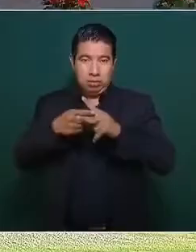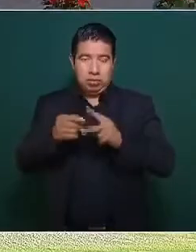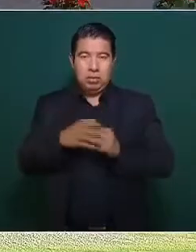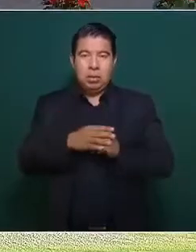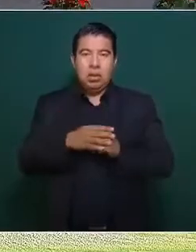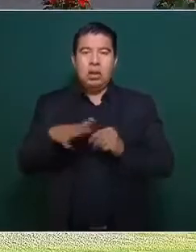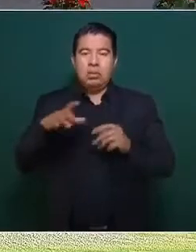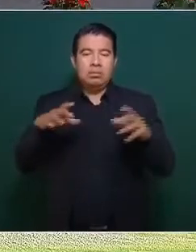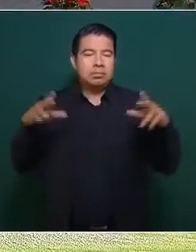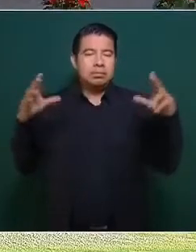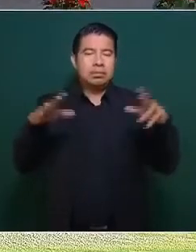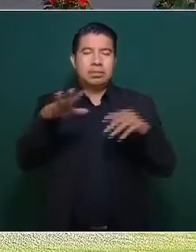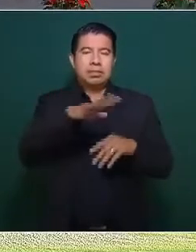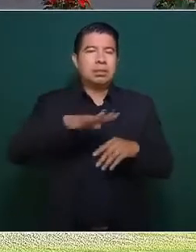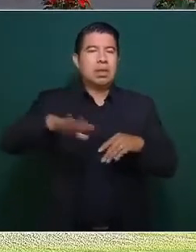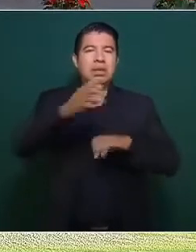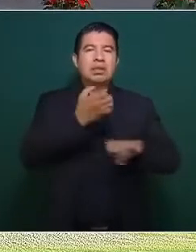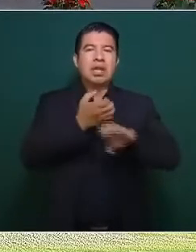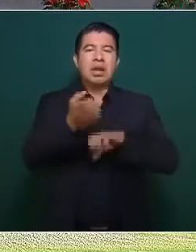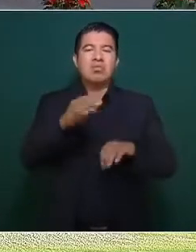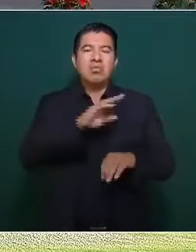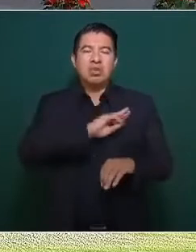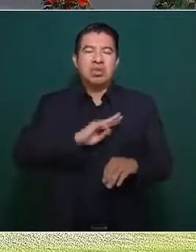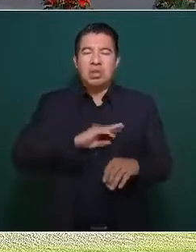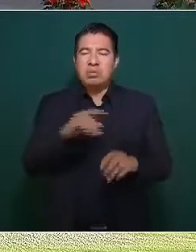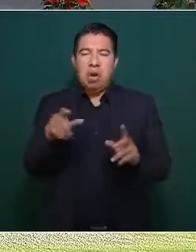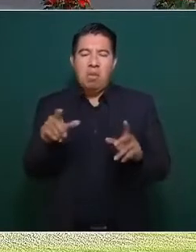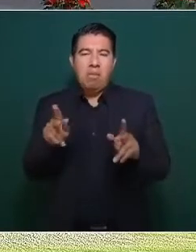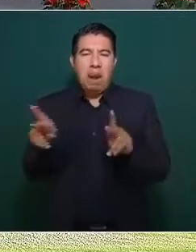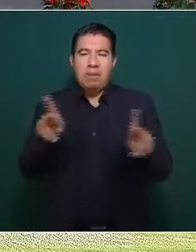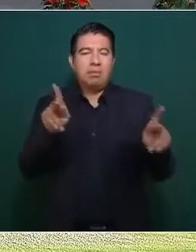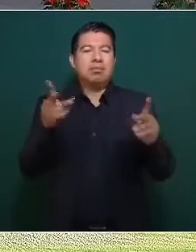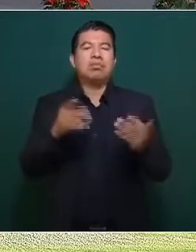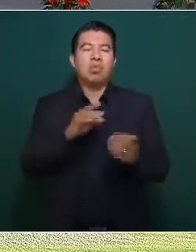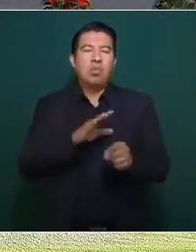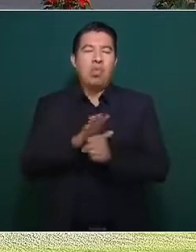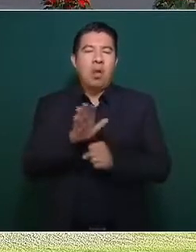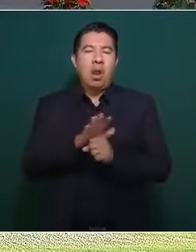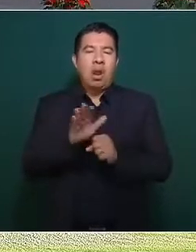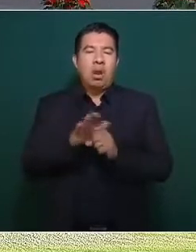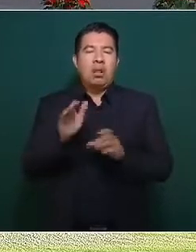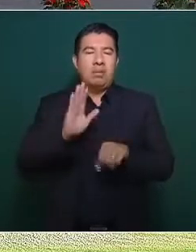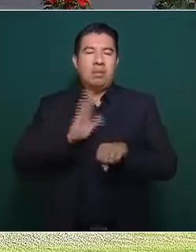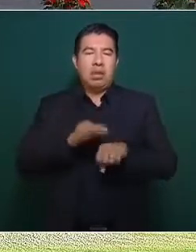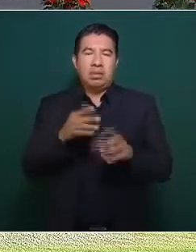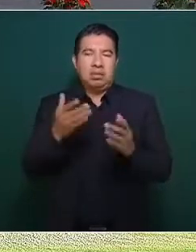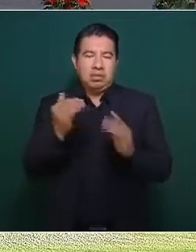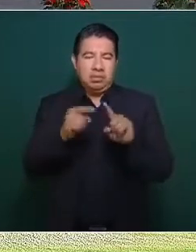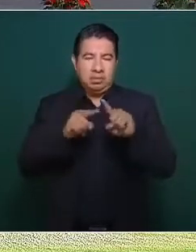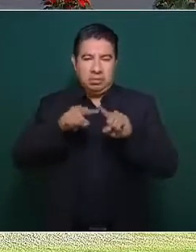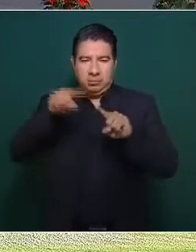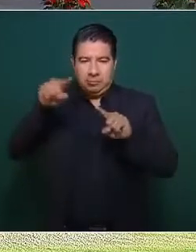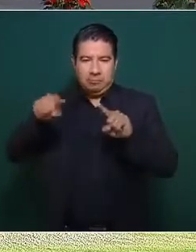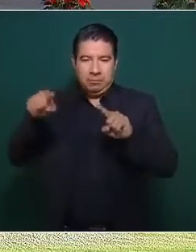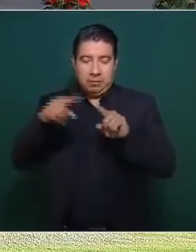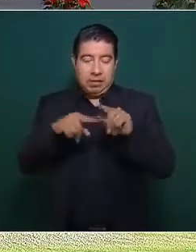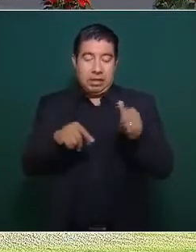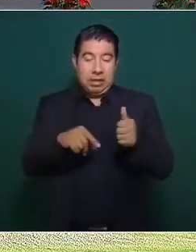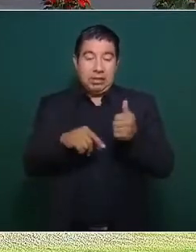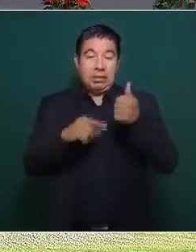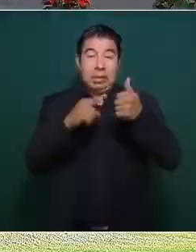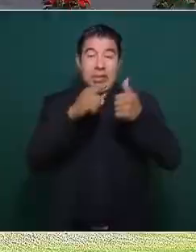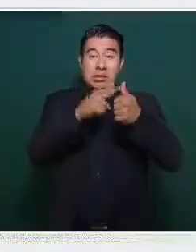en lo que es homicidio doloso, robo de vehículos y narcomenudeo, se ubican seis municipios,